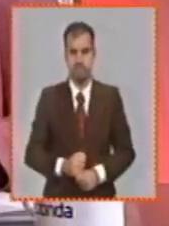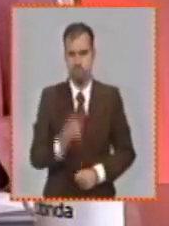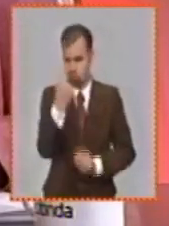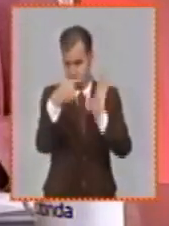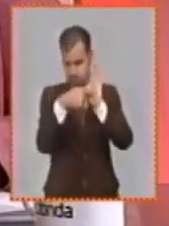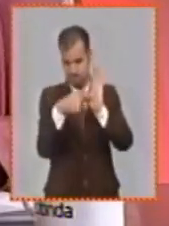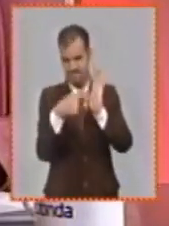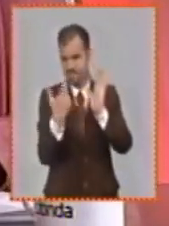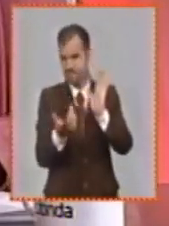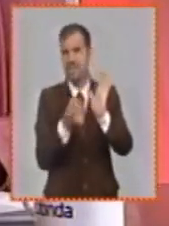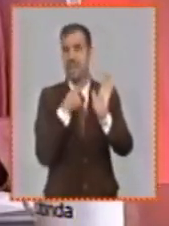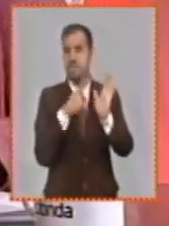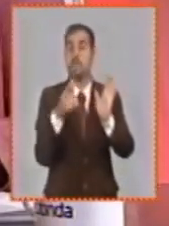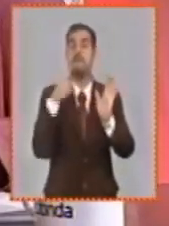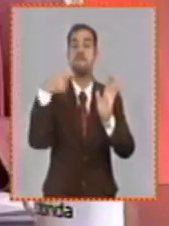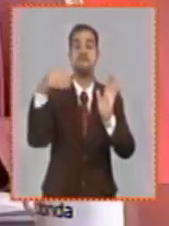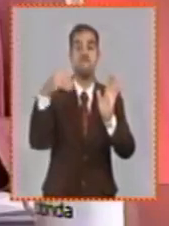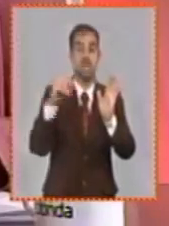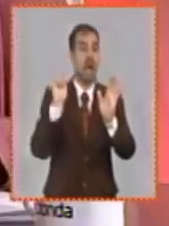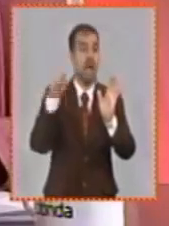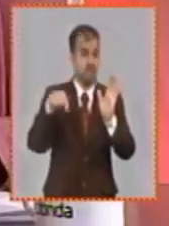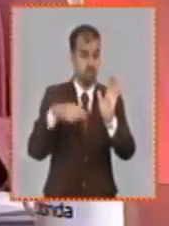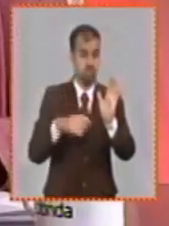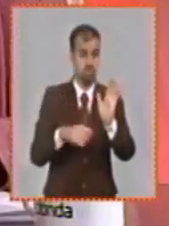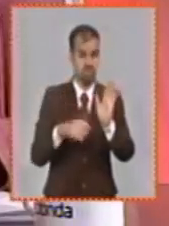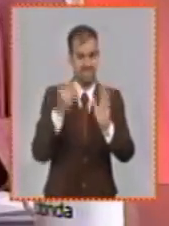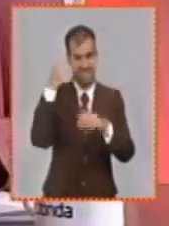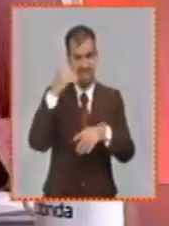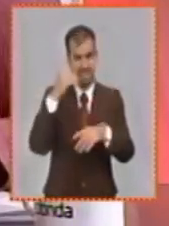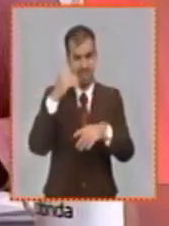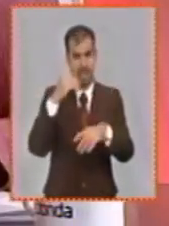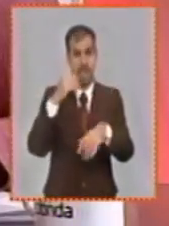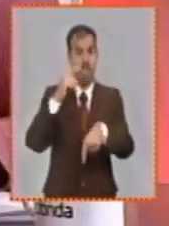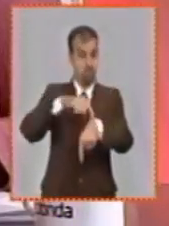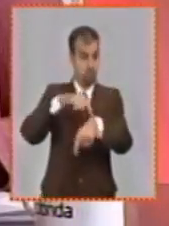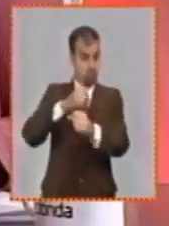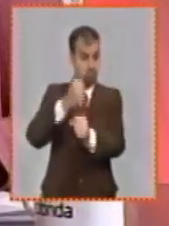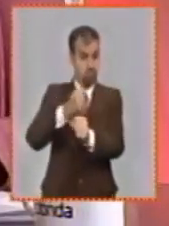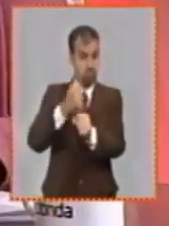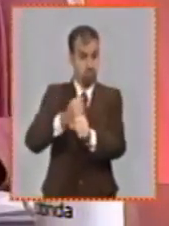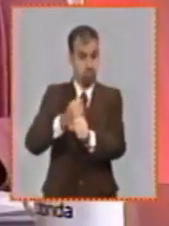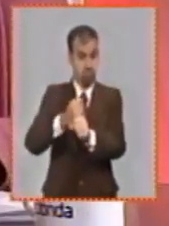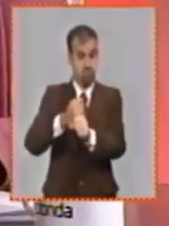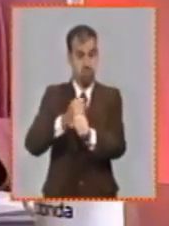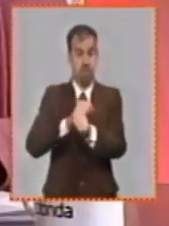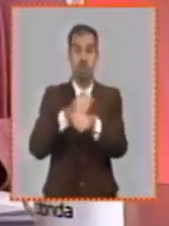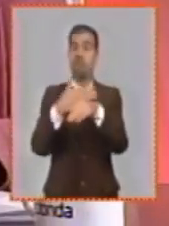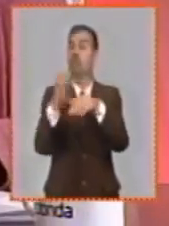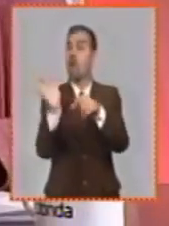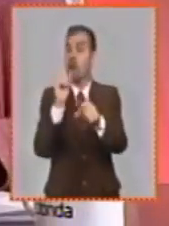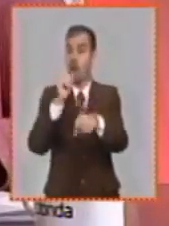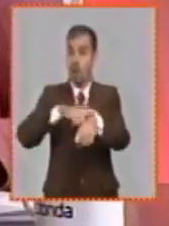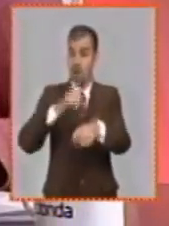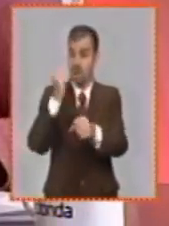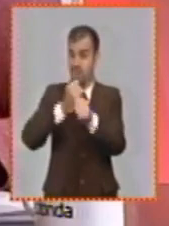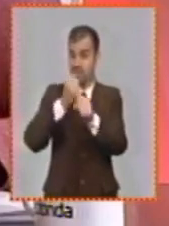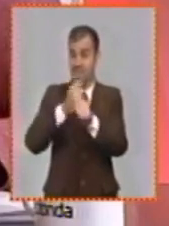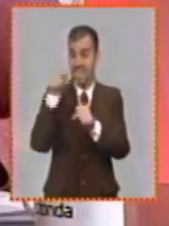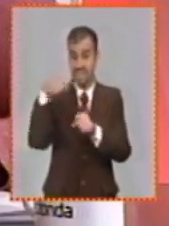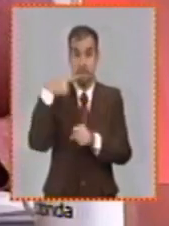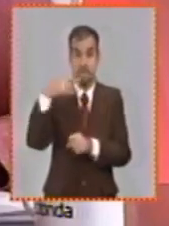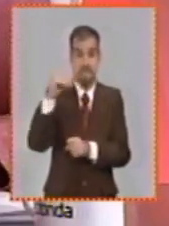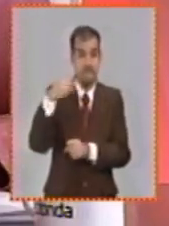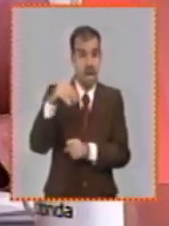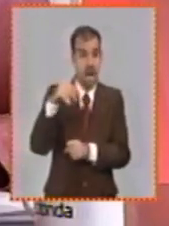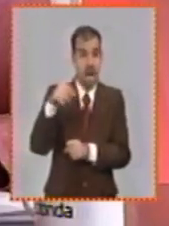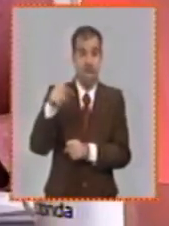otorgamiento de merienda en horario laboral no habitual también se va a regular